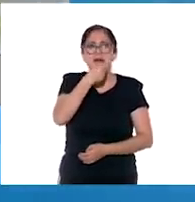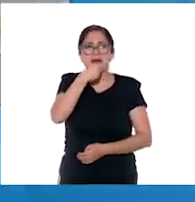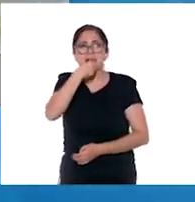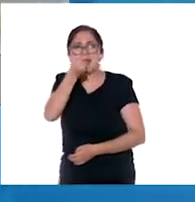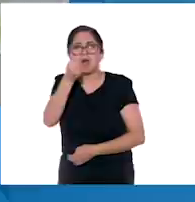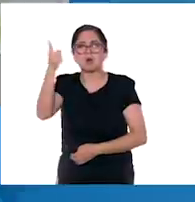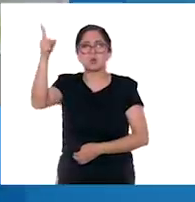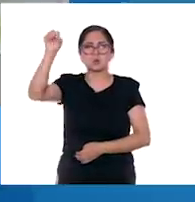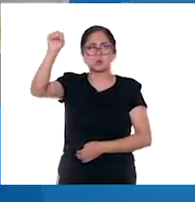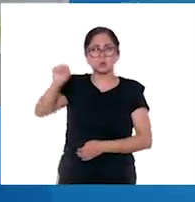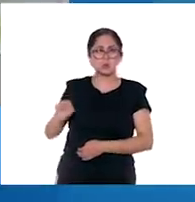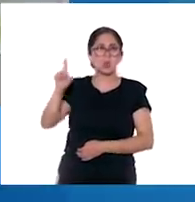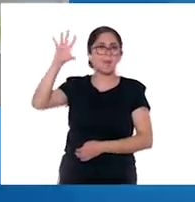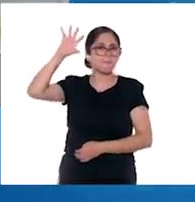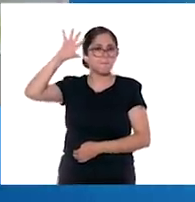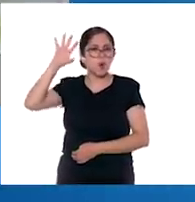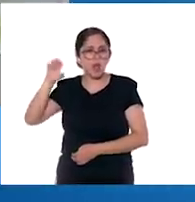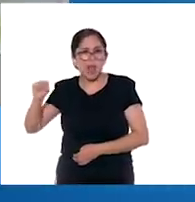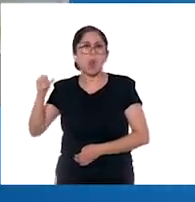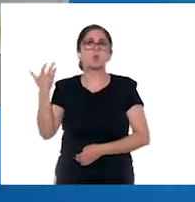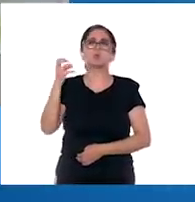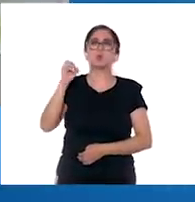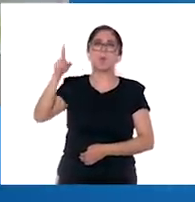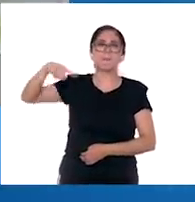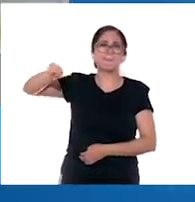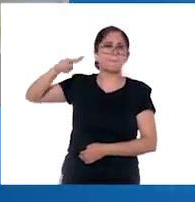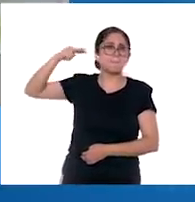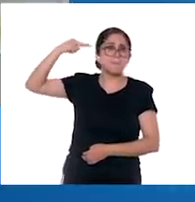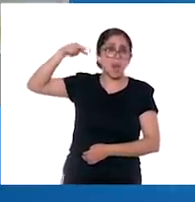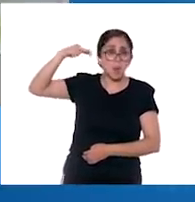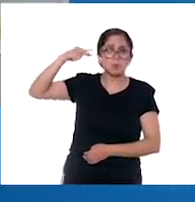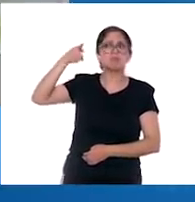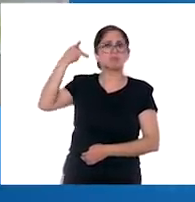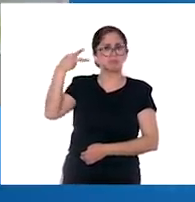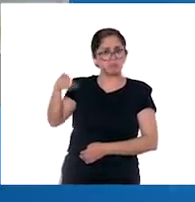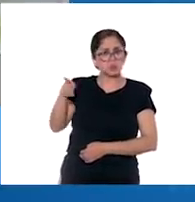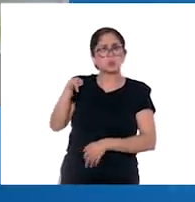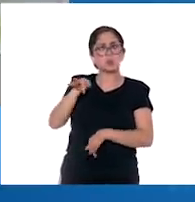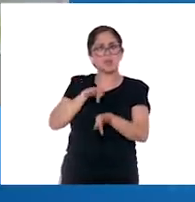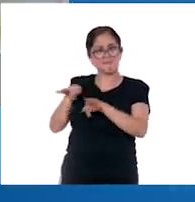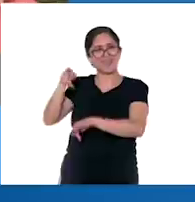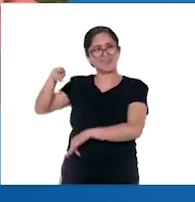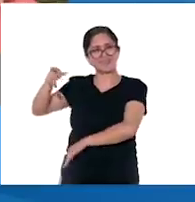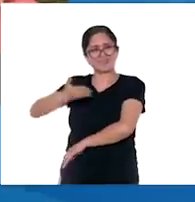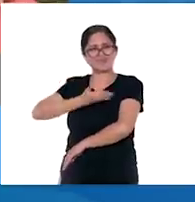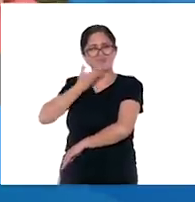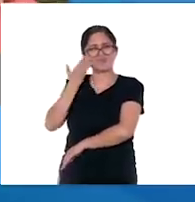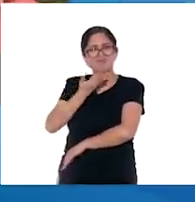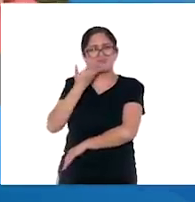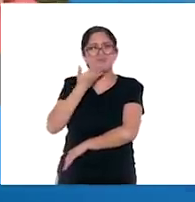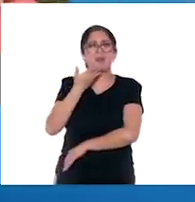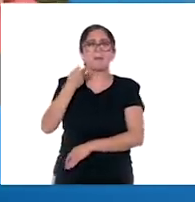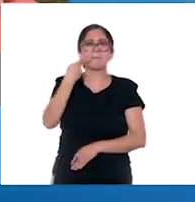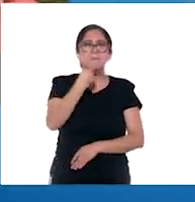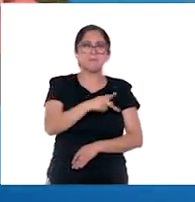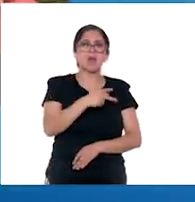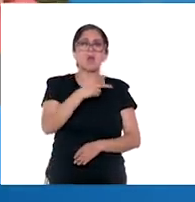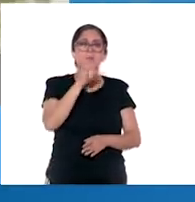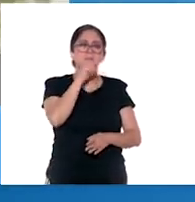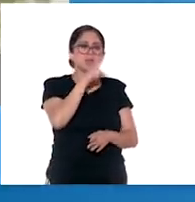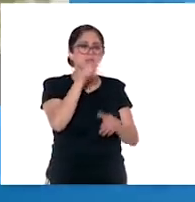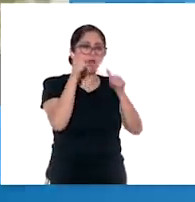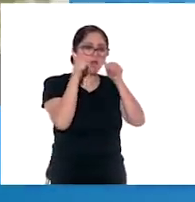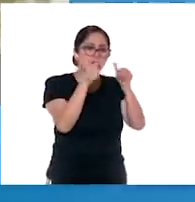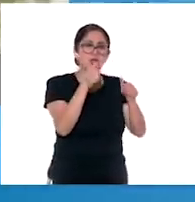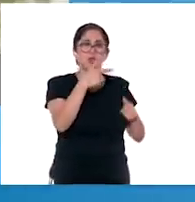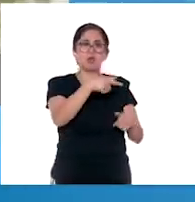Morelos, en Veracruz, muy enfocados a esas labores, pero evidentemente en las labores ganaderas, como